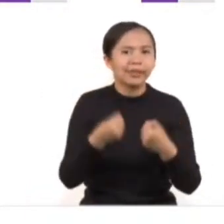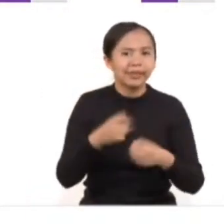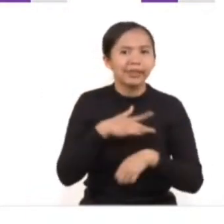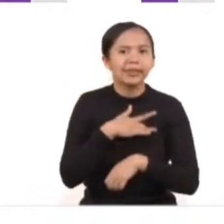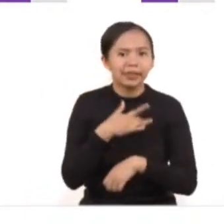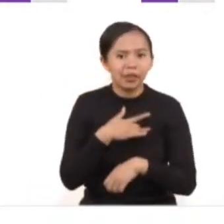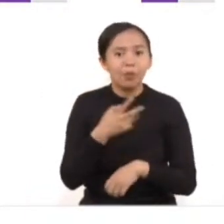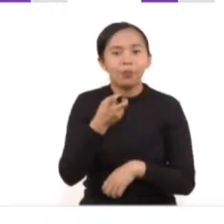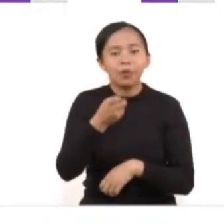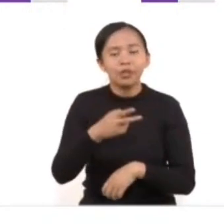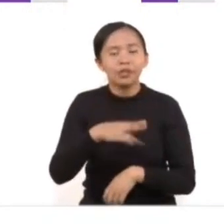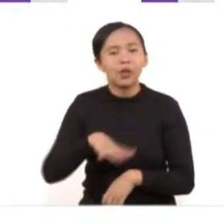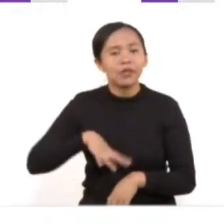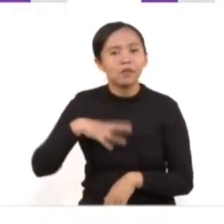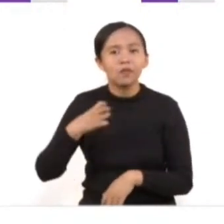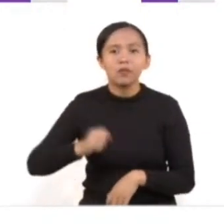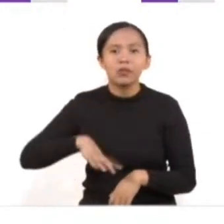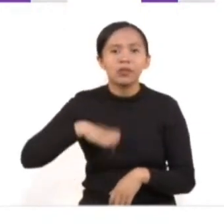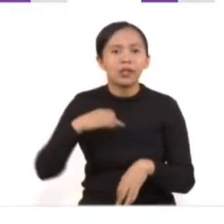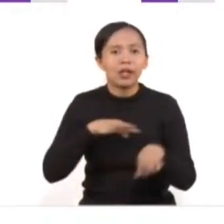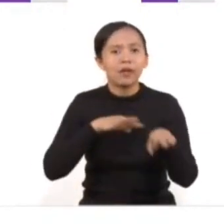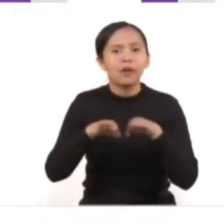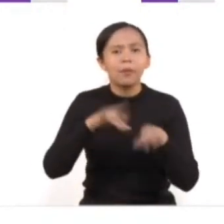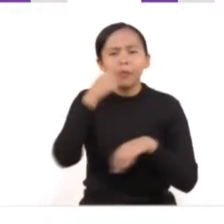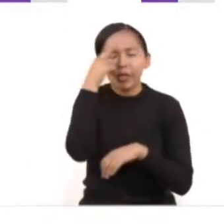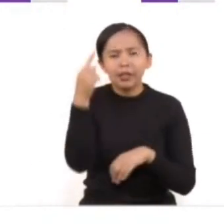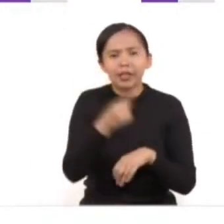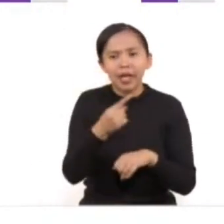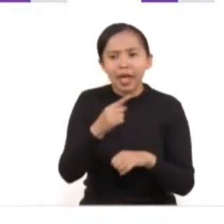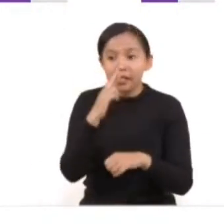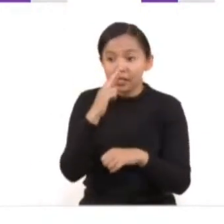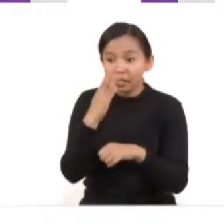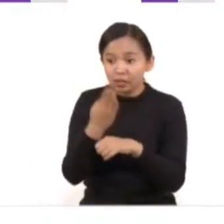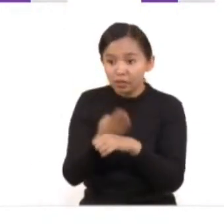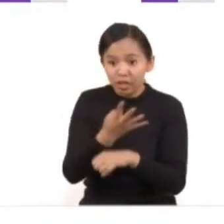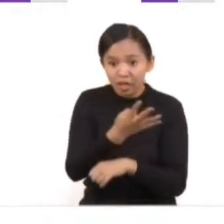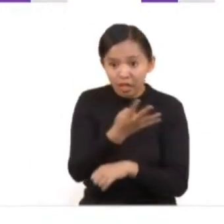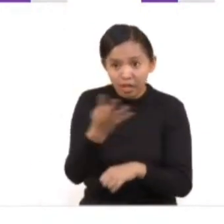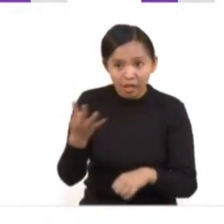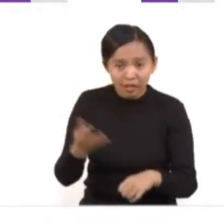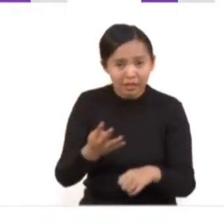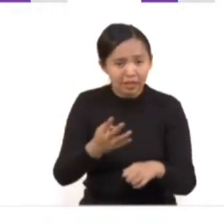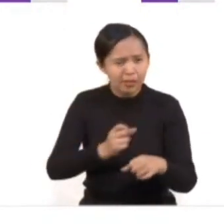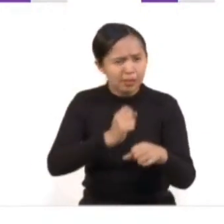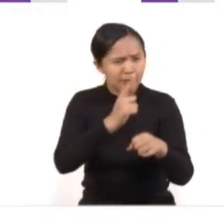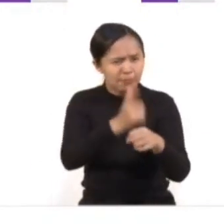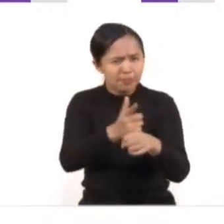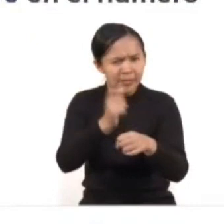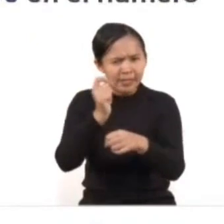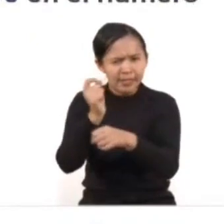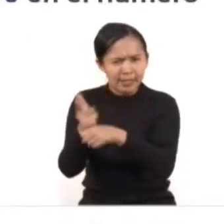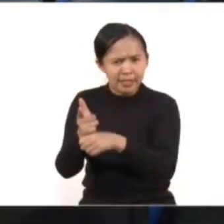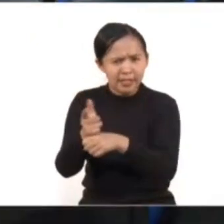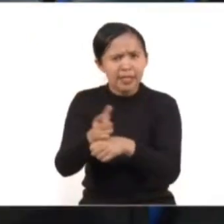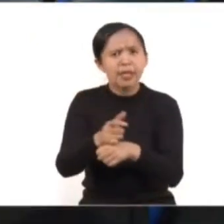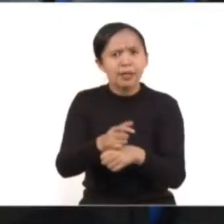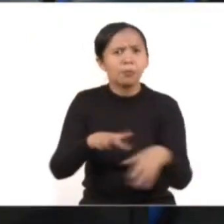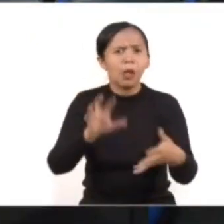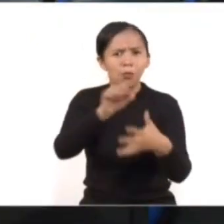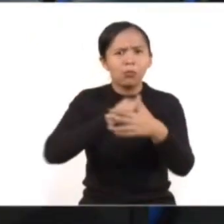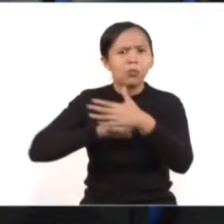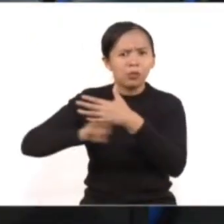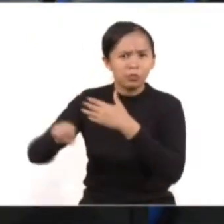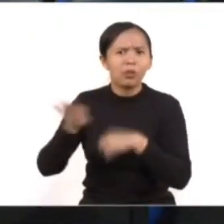continuamos trabajando para ubicar y detener a quienes atentan en contra de la vida de